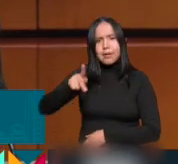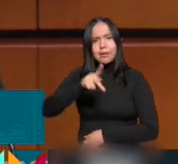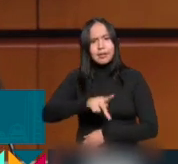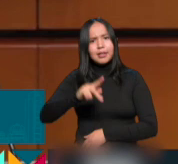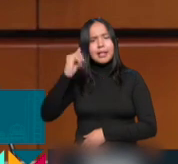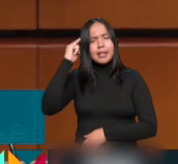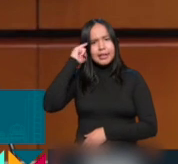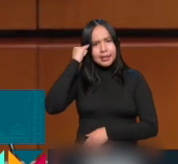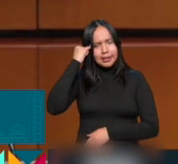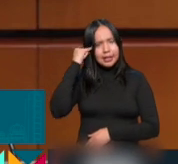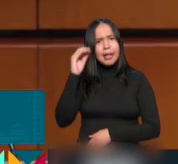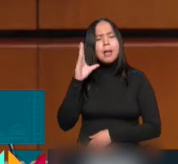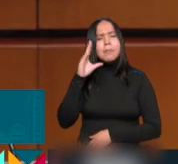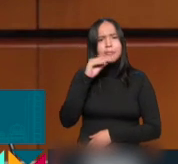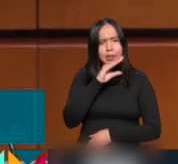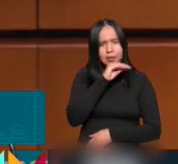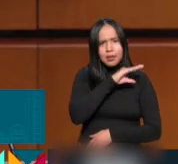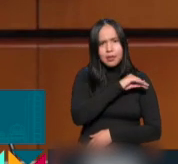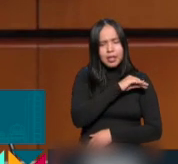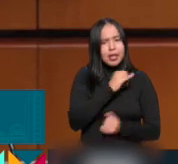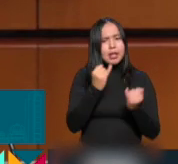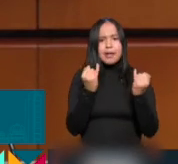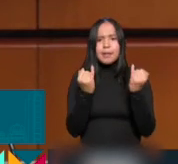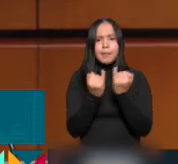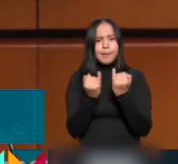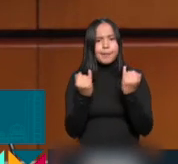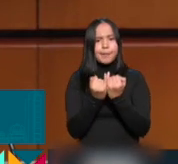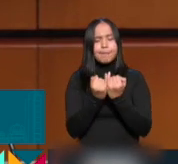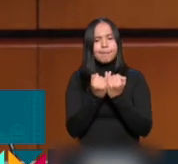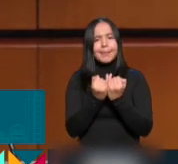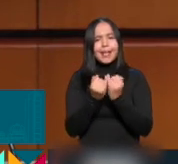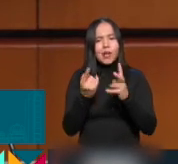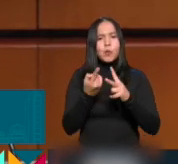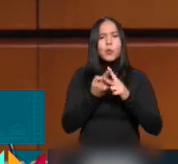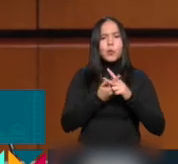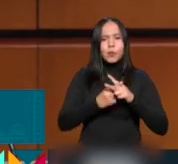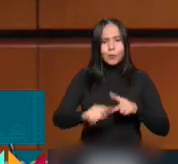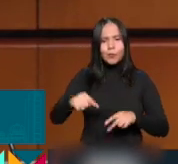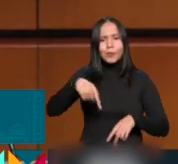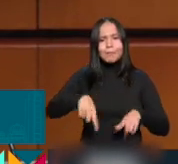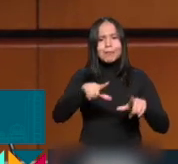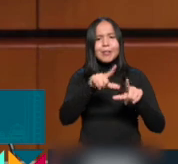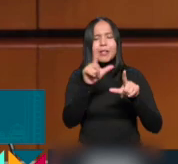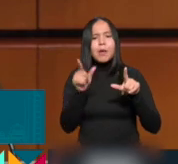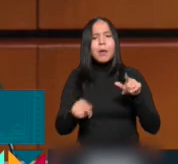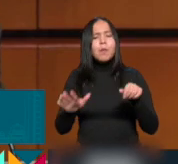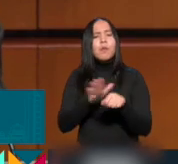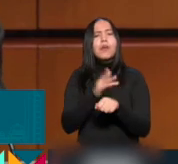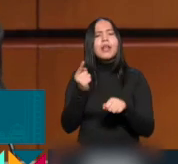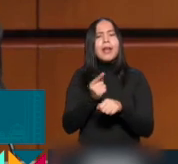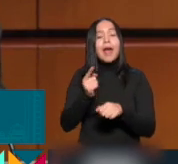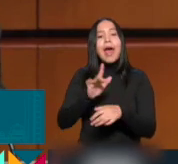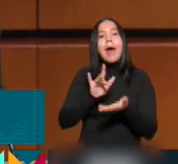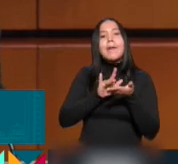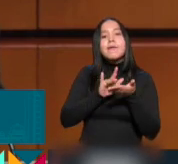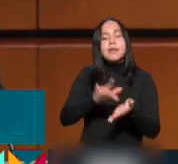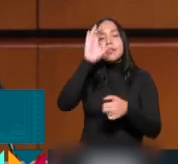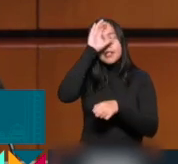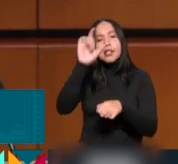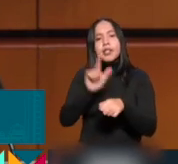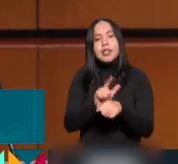afromexicanas son también fundadoras de la nación por sus aportes culturales,